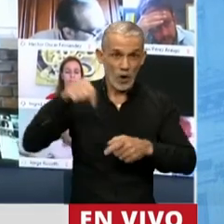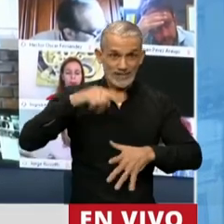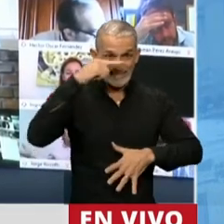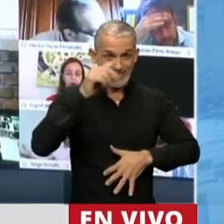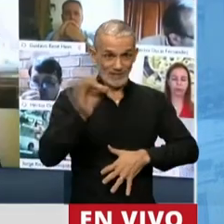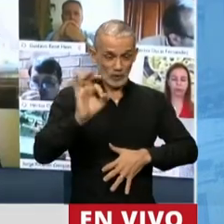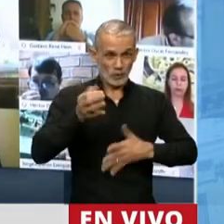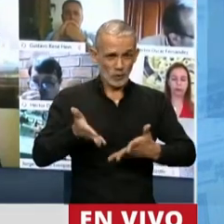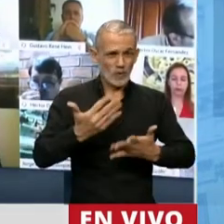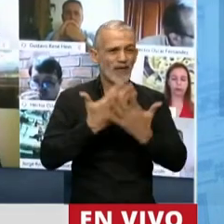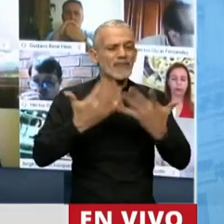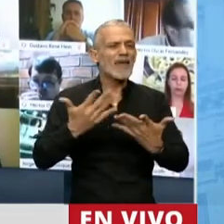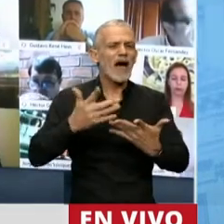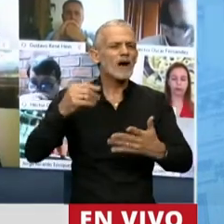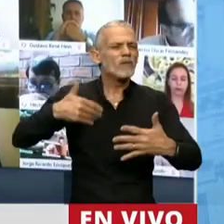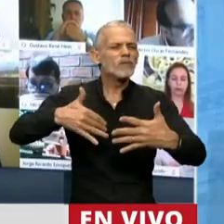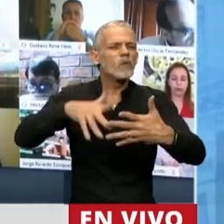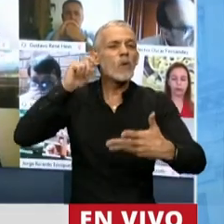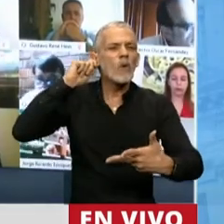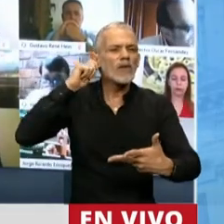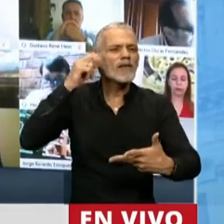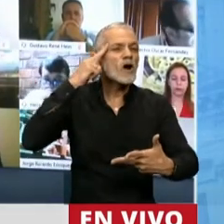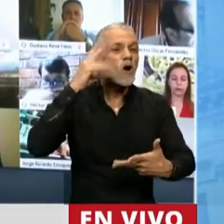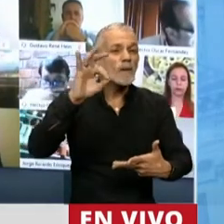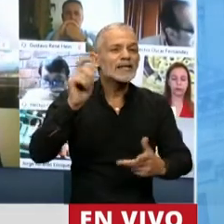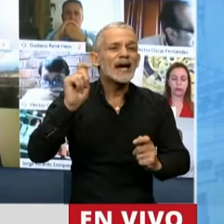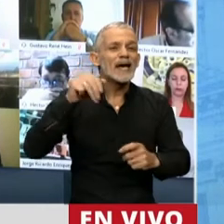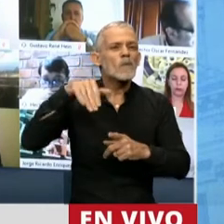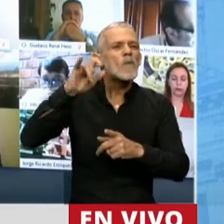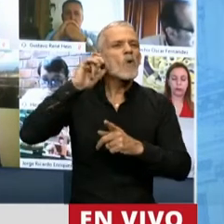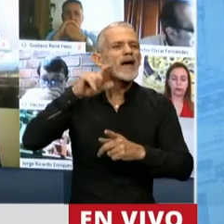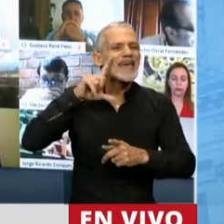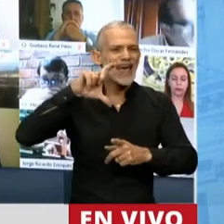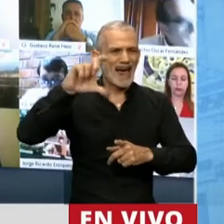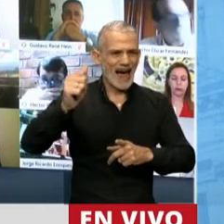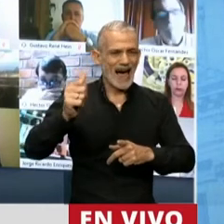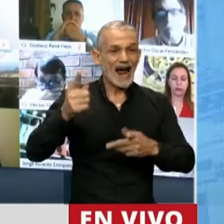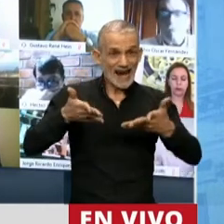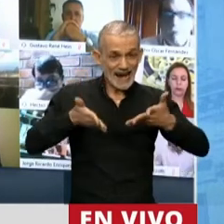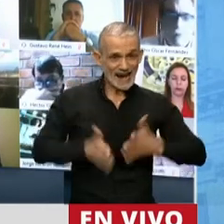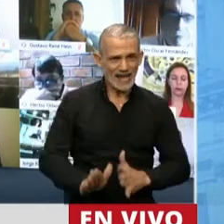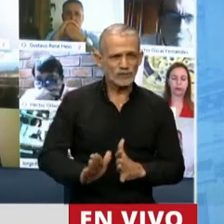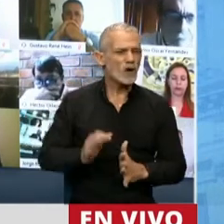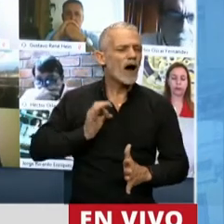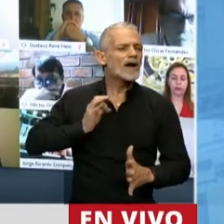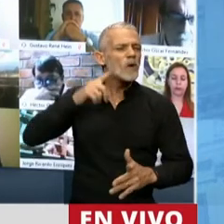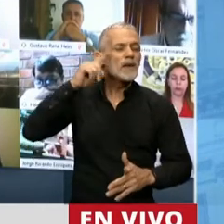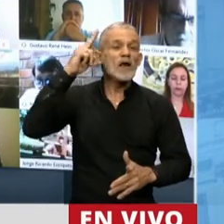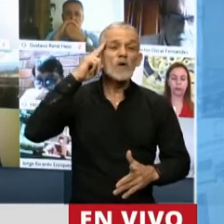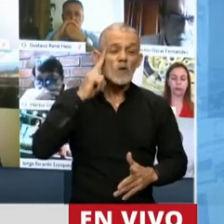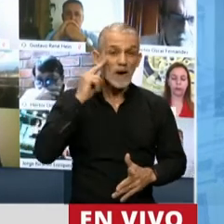de octubre, cumpliría 90 años Carlos Mujica, nacido en el año